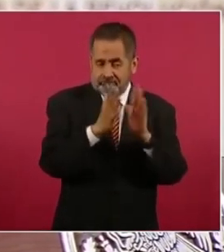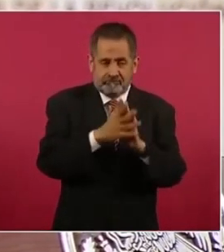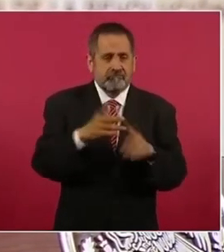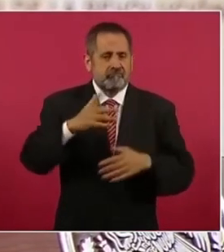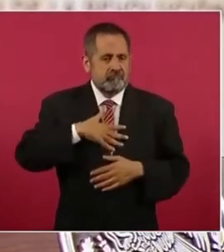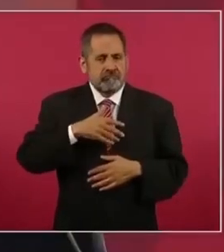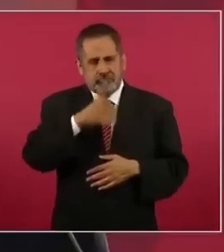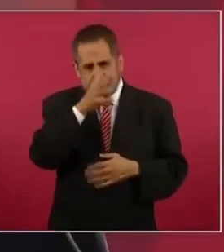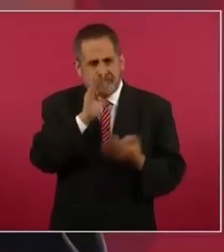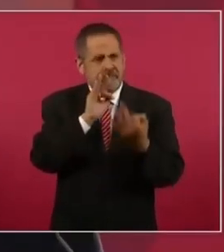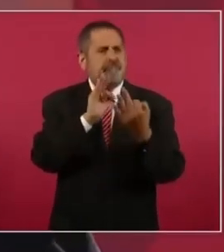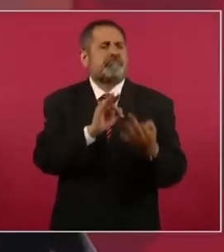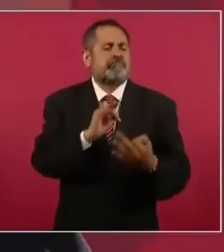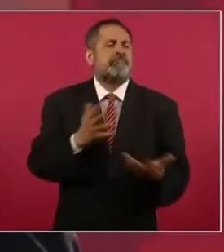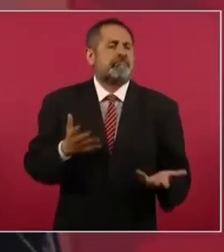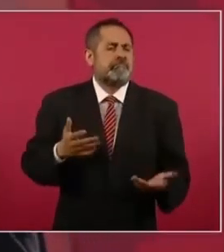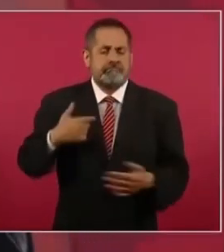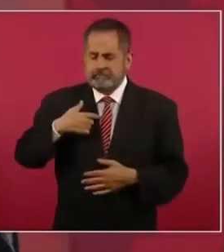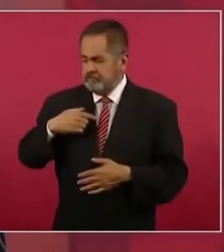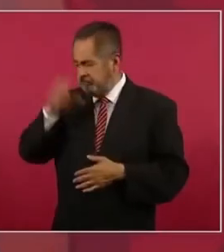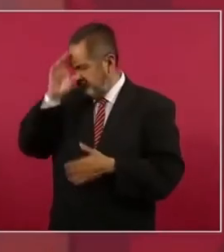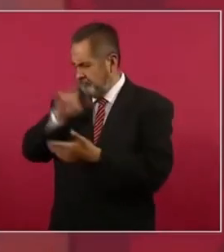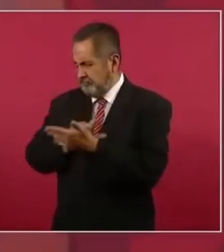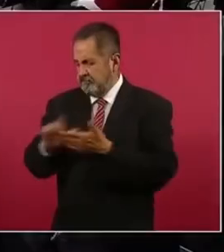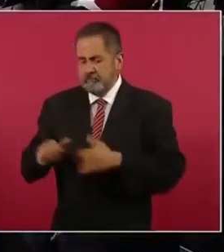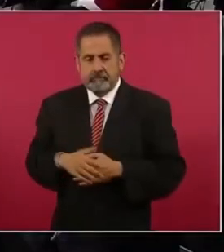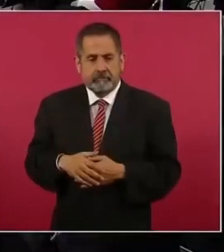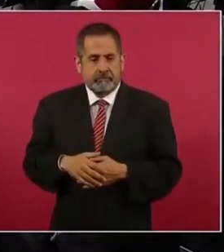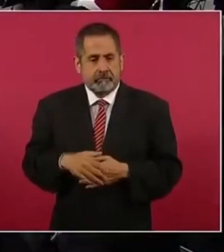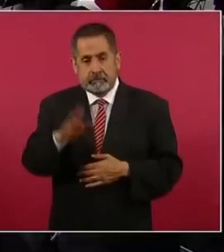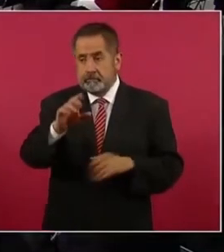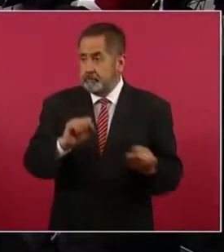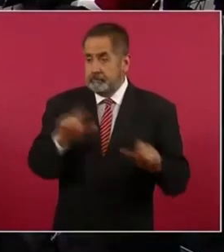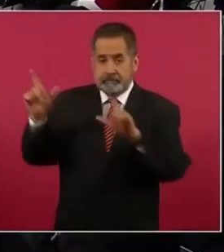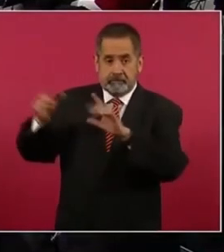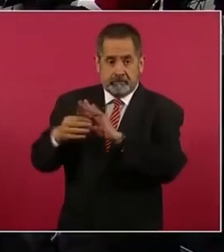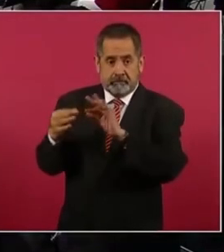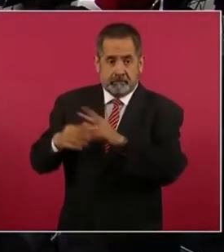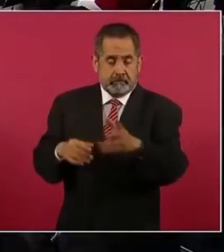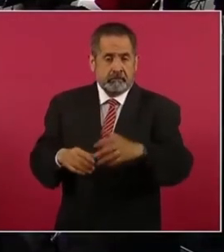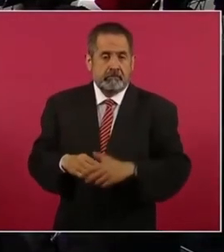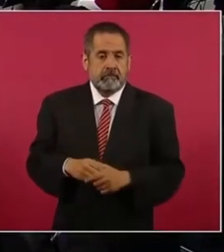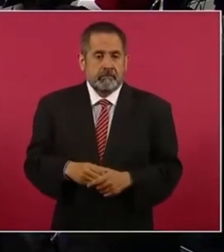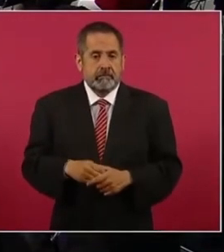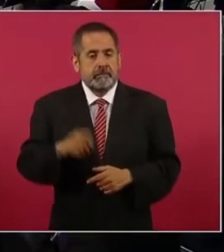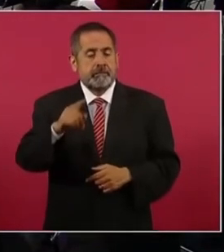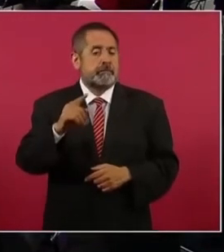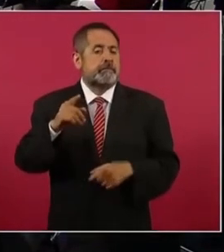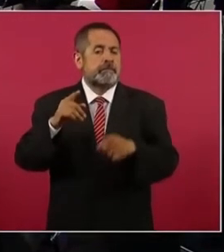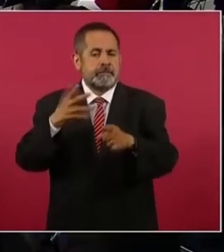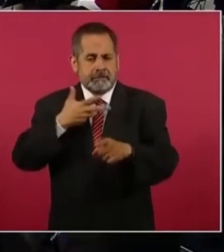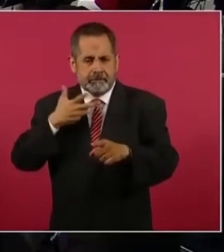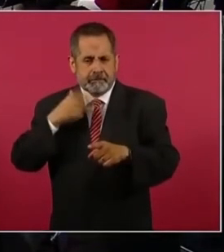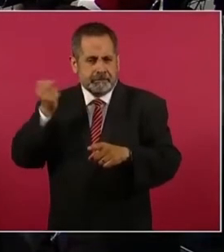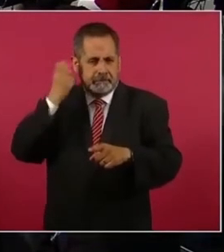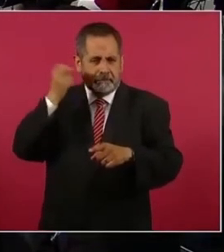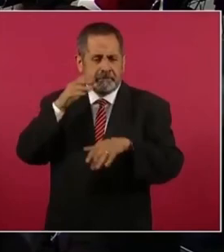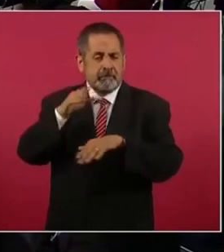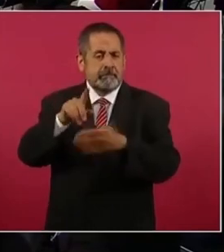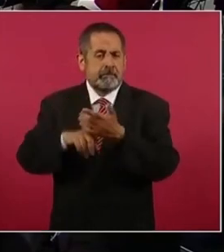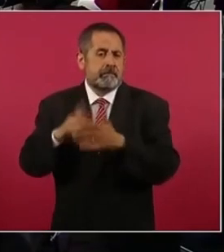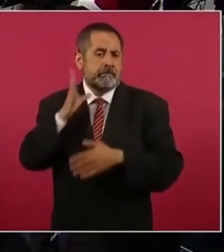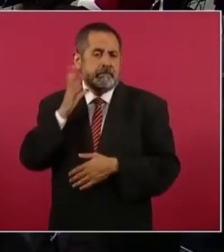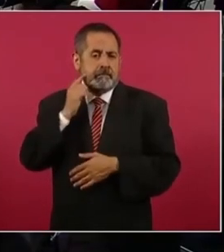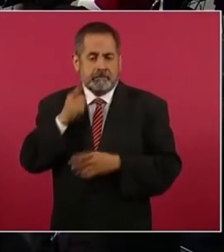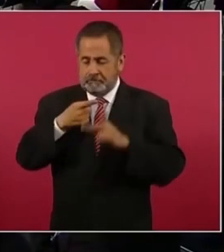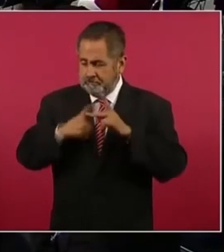si puedo enfrentarse ¿tienen el discurso? no, no el de la cámara tomando